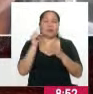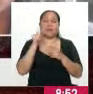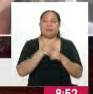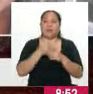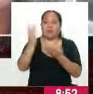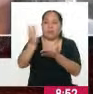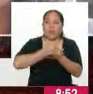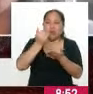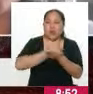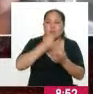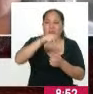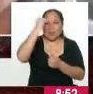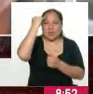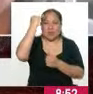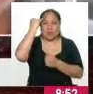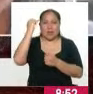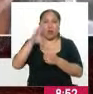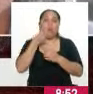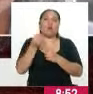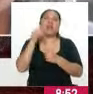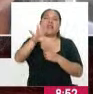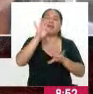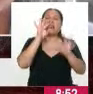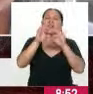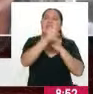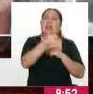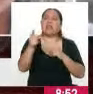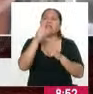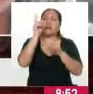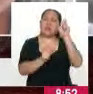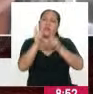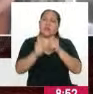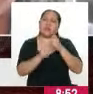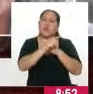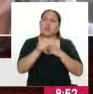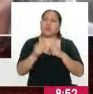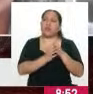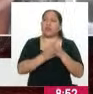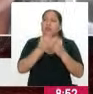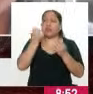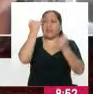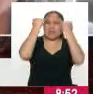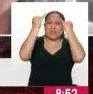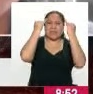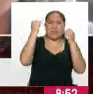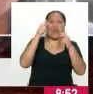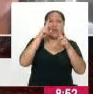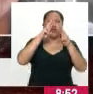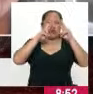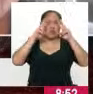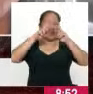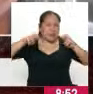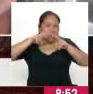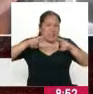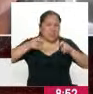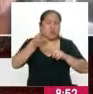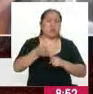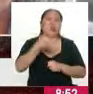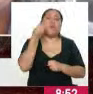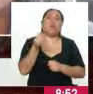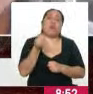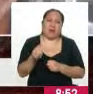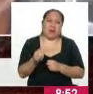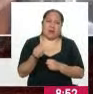de por qué se eligen a personas con este tipo de cuestionamientos, ¿no? Y es que yo creo que ahí